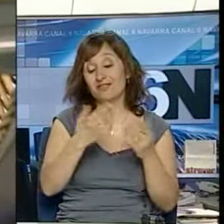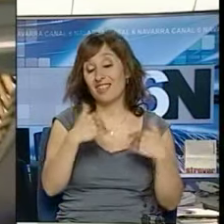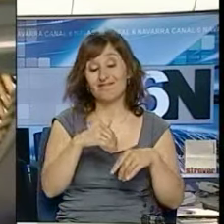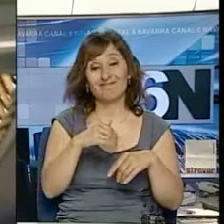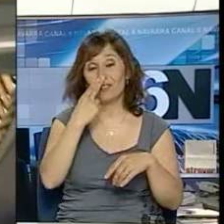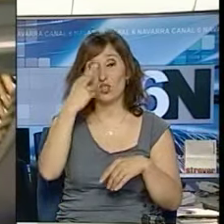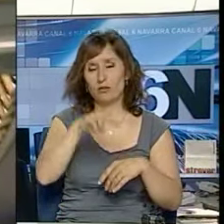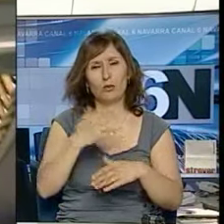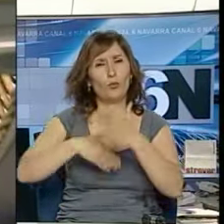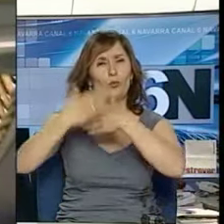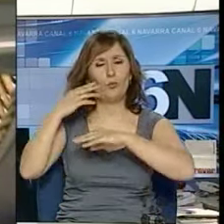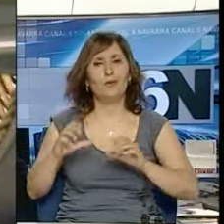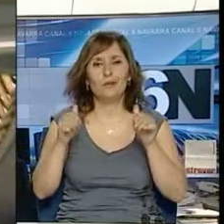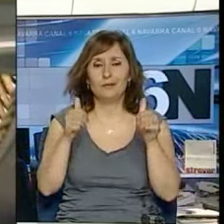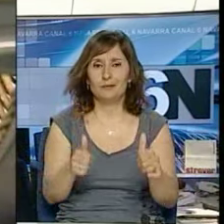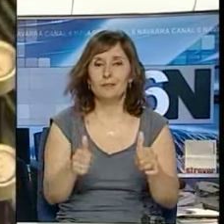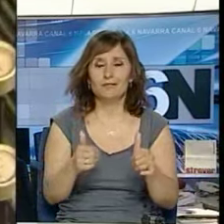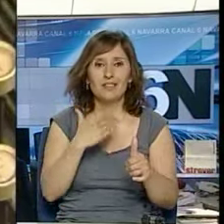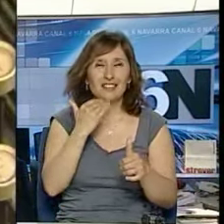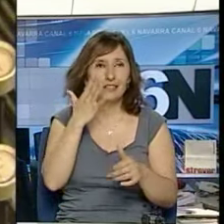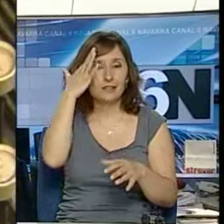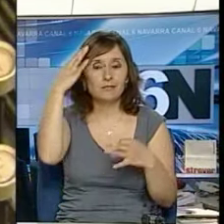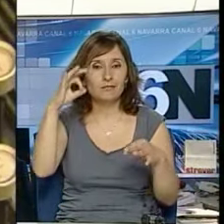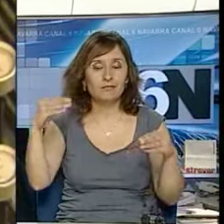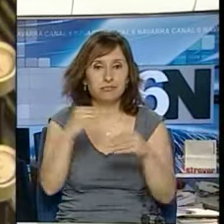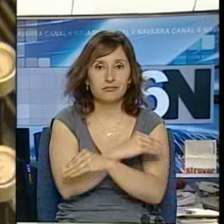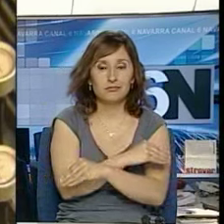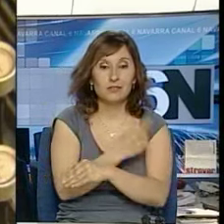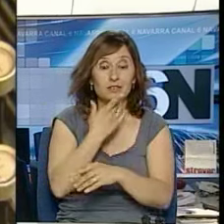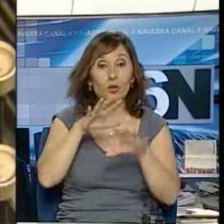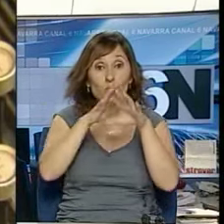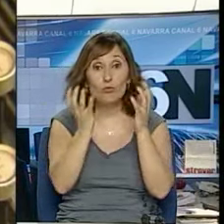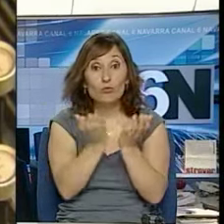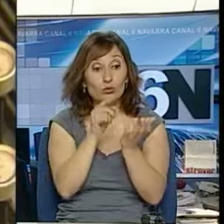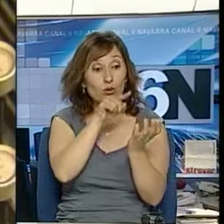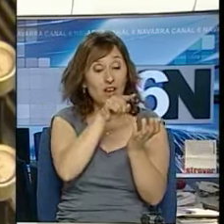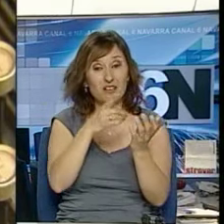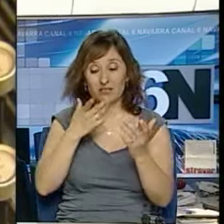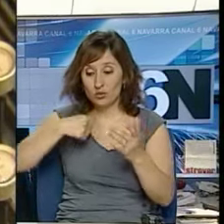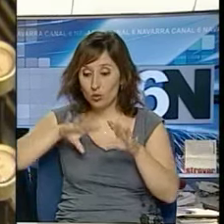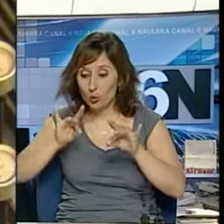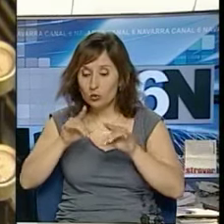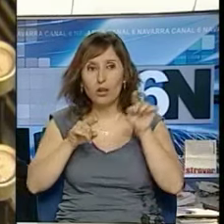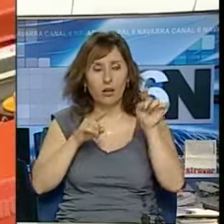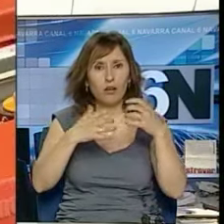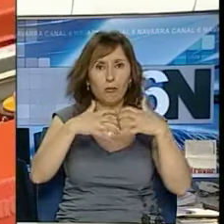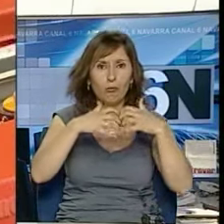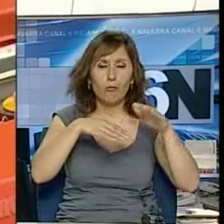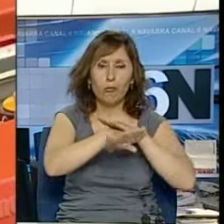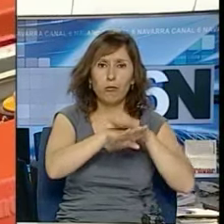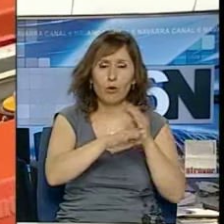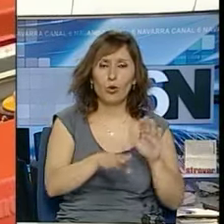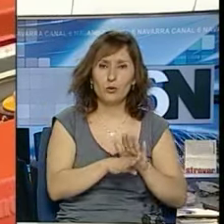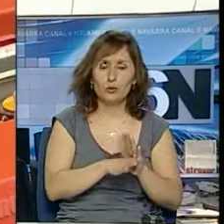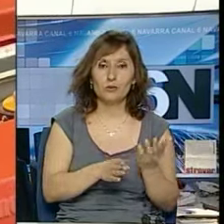hace tiempo, tanto que en realidad resulta inconcebible que en un rincón del planeta lo siguieran fabricando. En nuestra comunidad